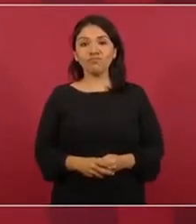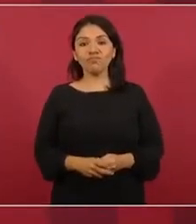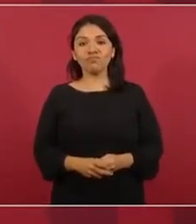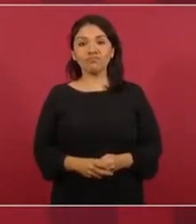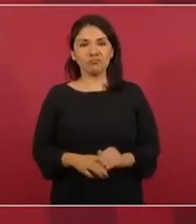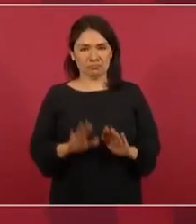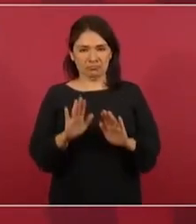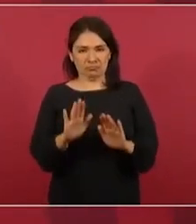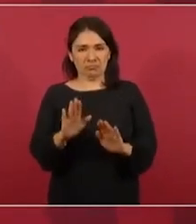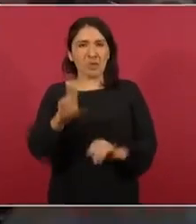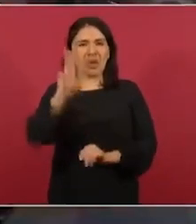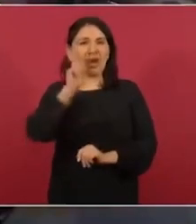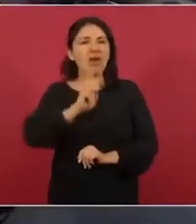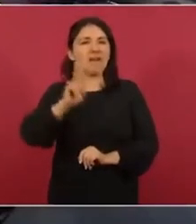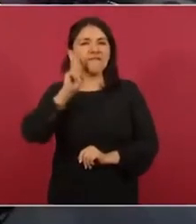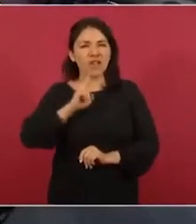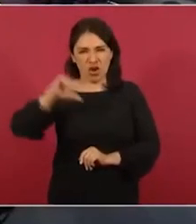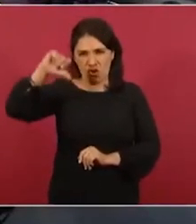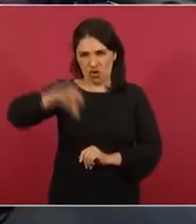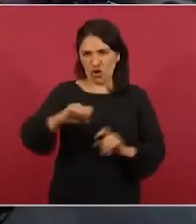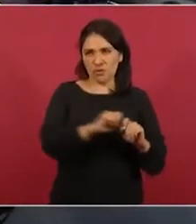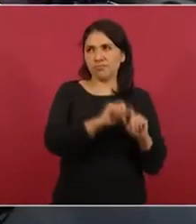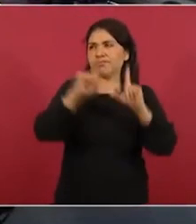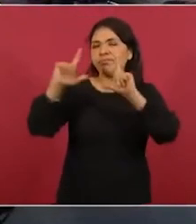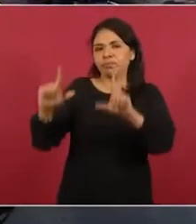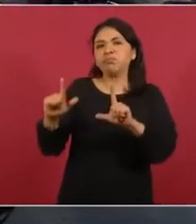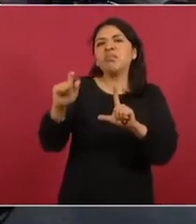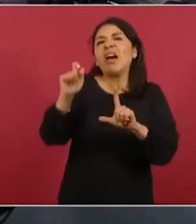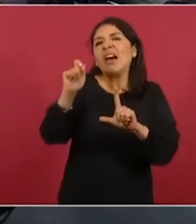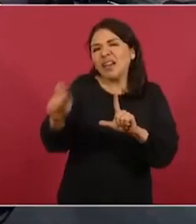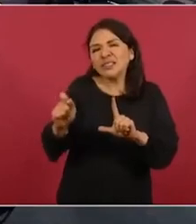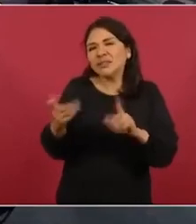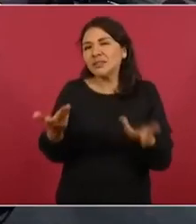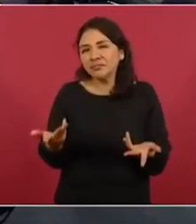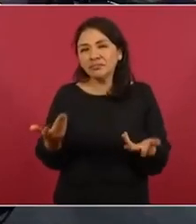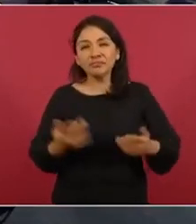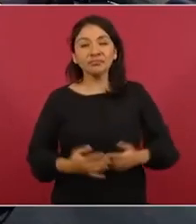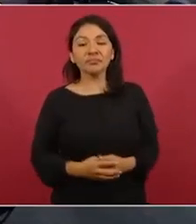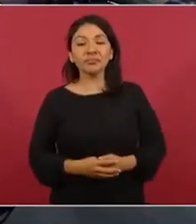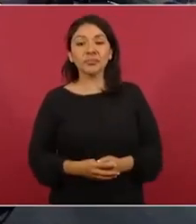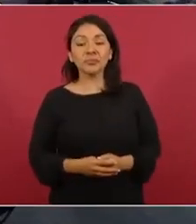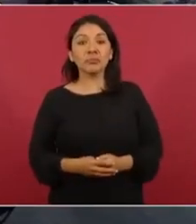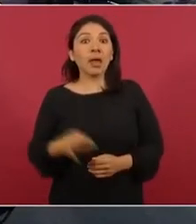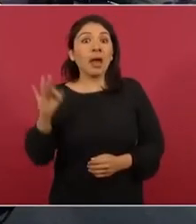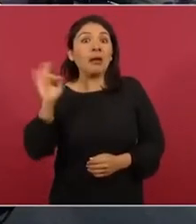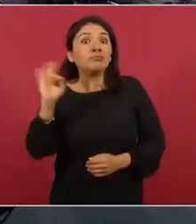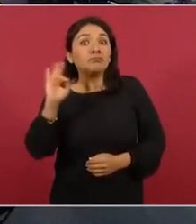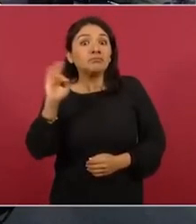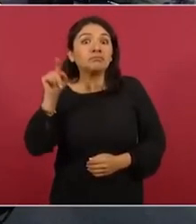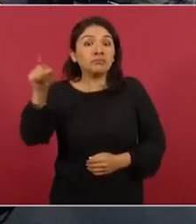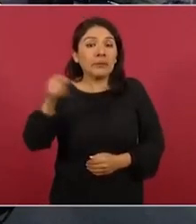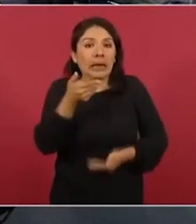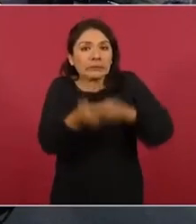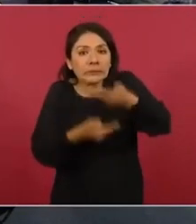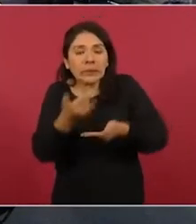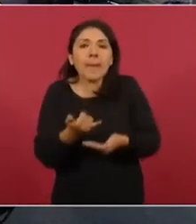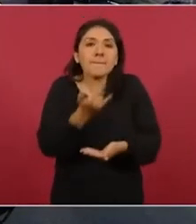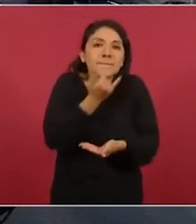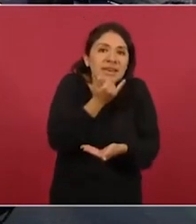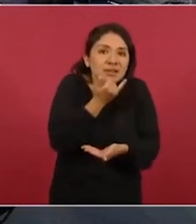A ver si hoy, pongo en primera plana, porque a lo mejor ofrecen disculpas.